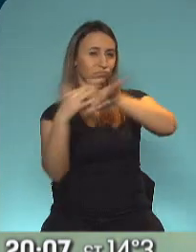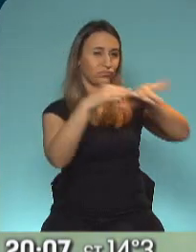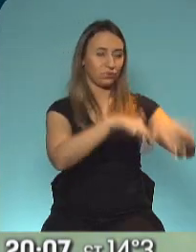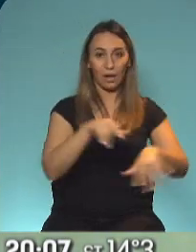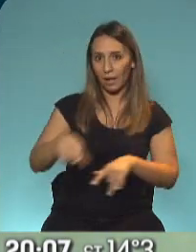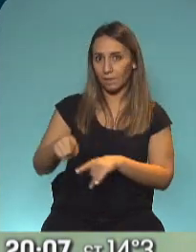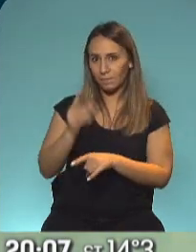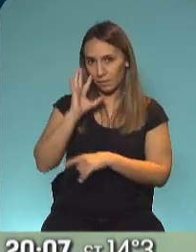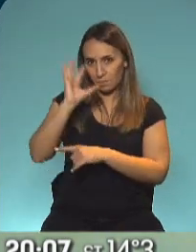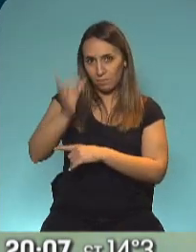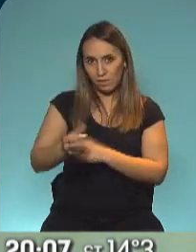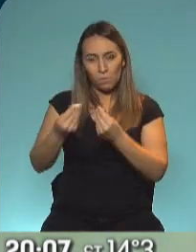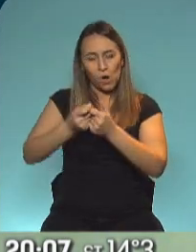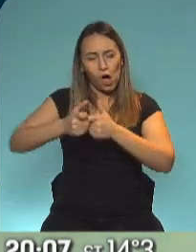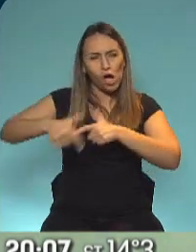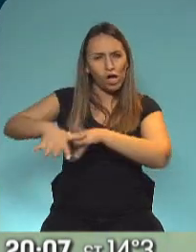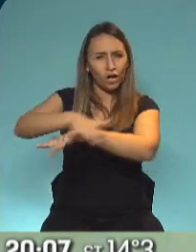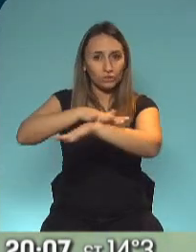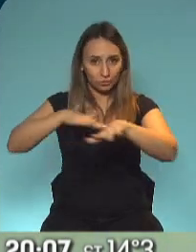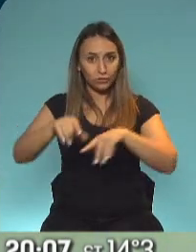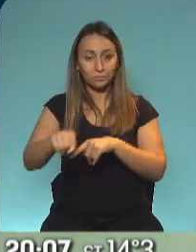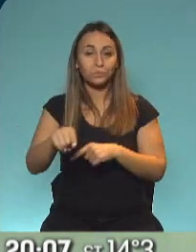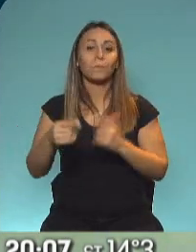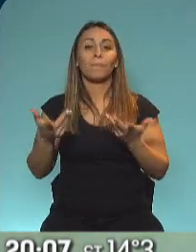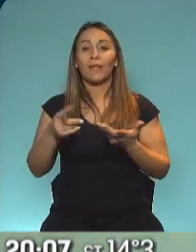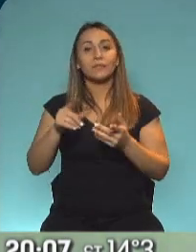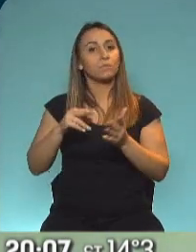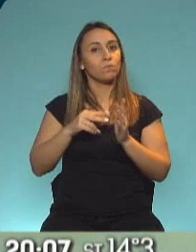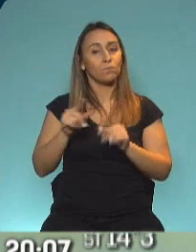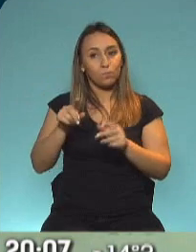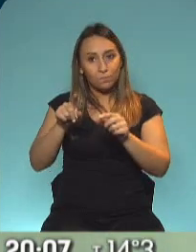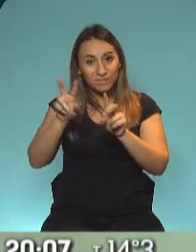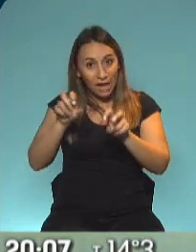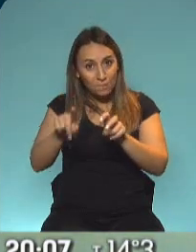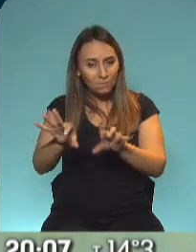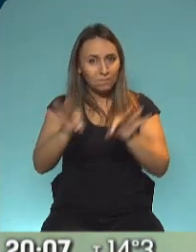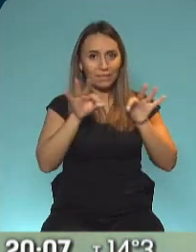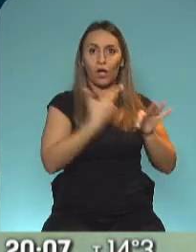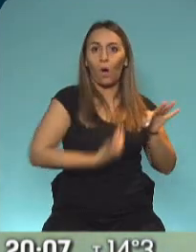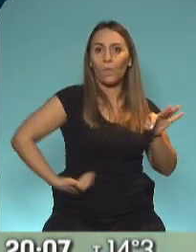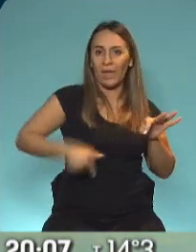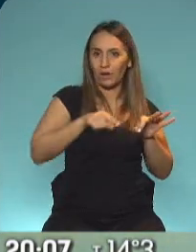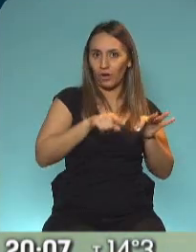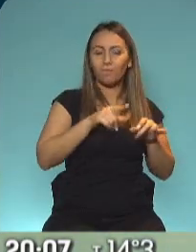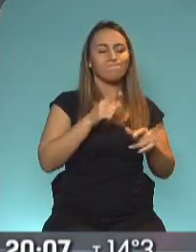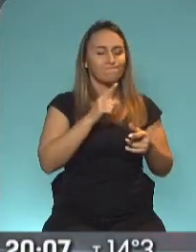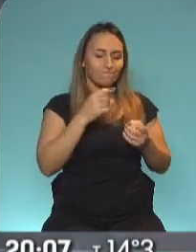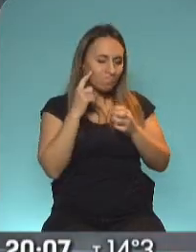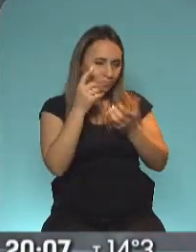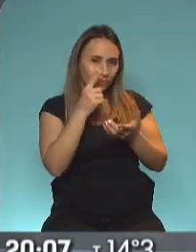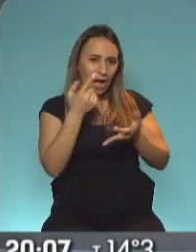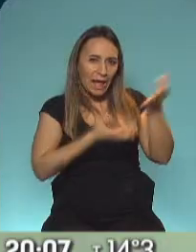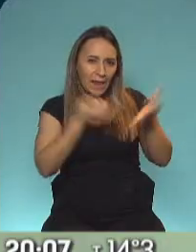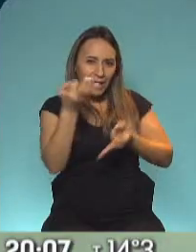de la reunión entre el Gobierno de la Provincia de Buenos Aires y de la Ciudad de Buenos Aires. De hecho, aquí con Lucía de Sikof ya empezaremos o